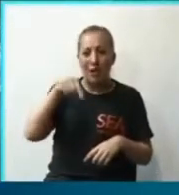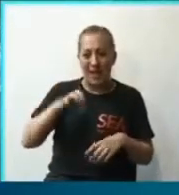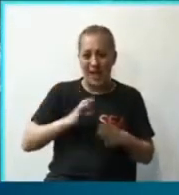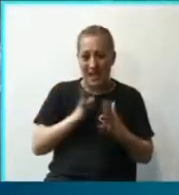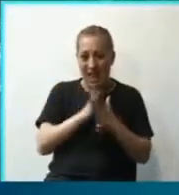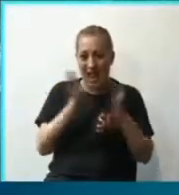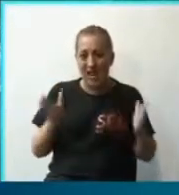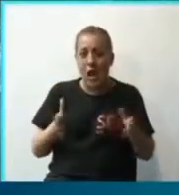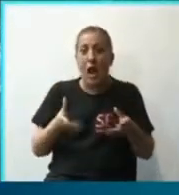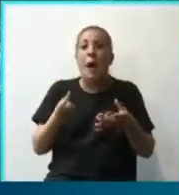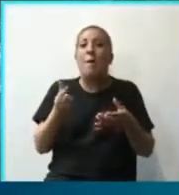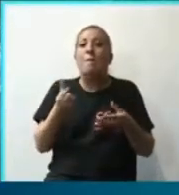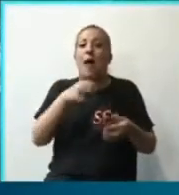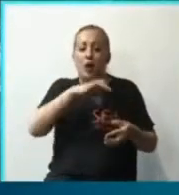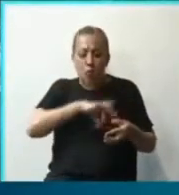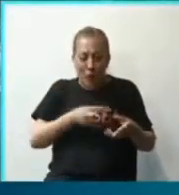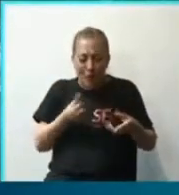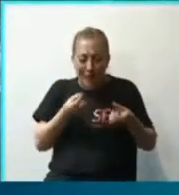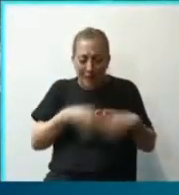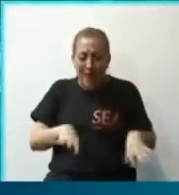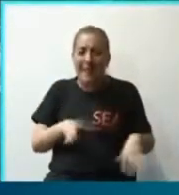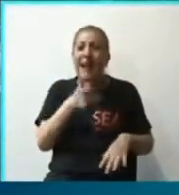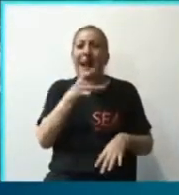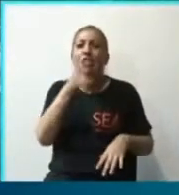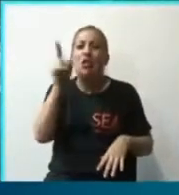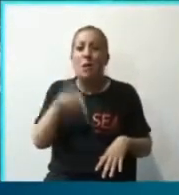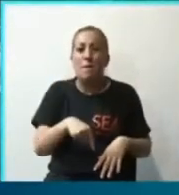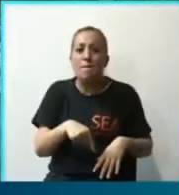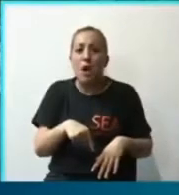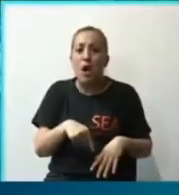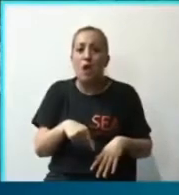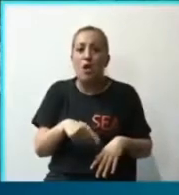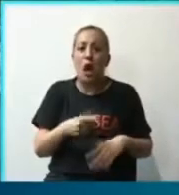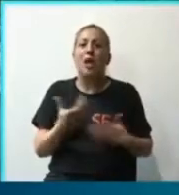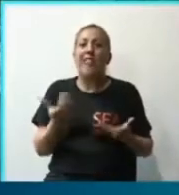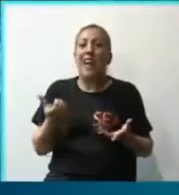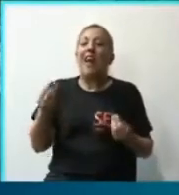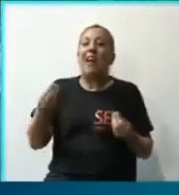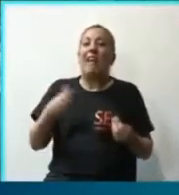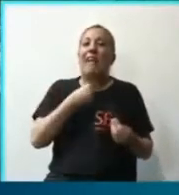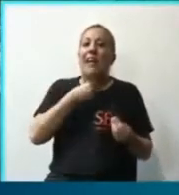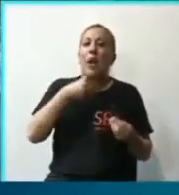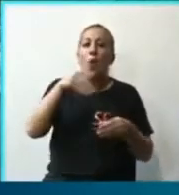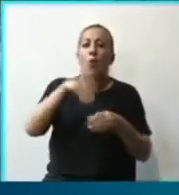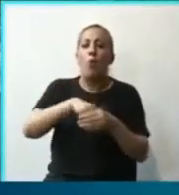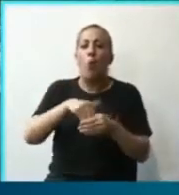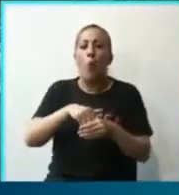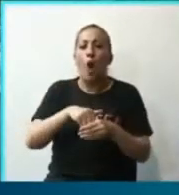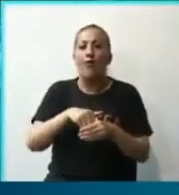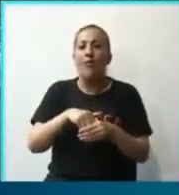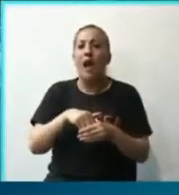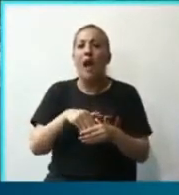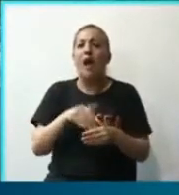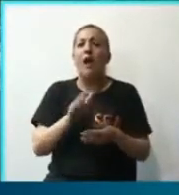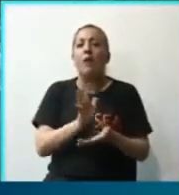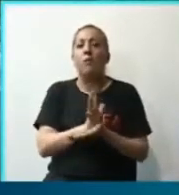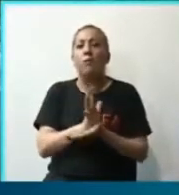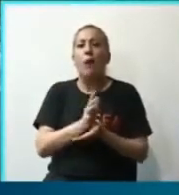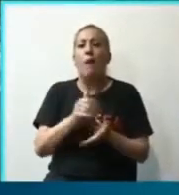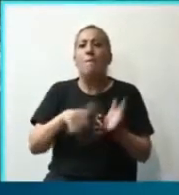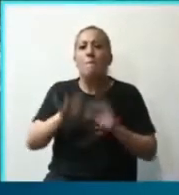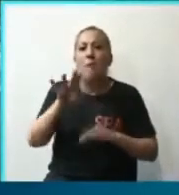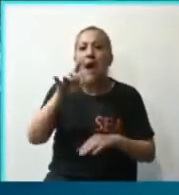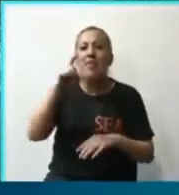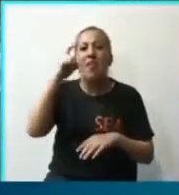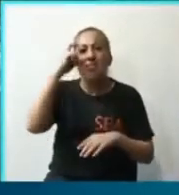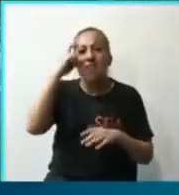una pérdida del 14,4%. Se nos está invitando a votar una confiscación de más de 10 puntos del